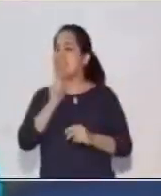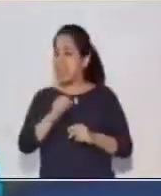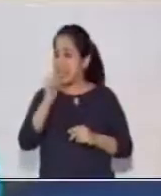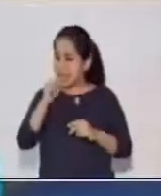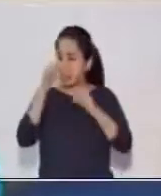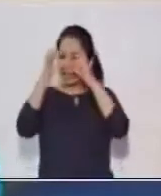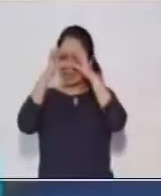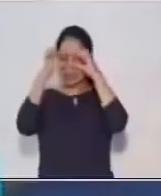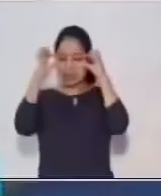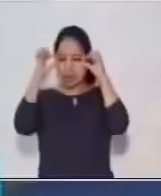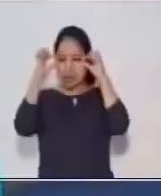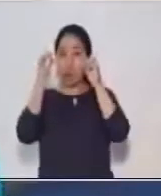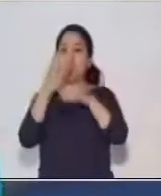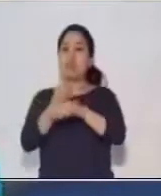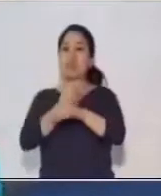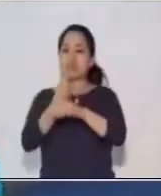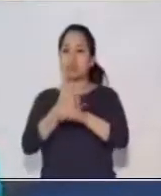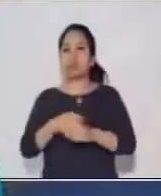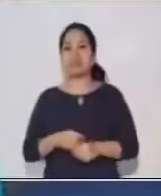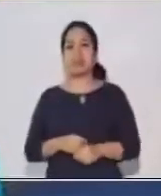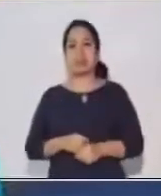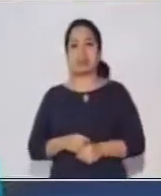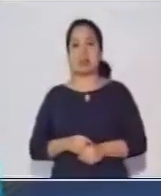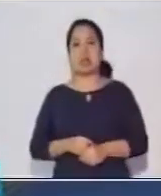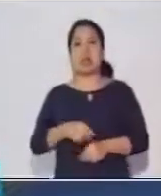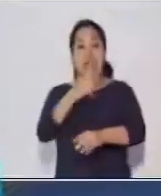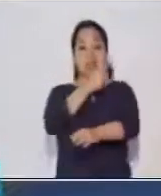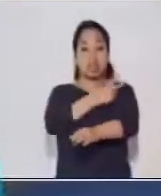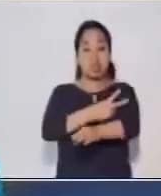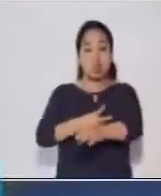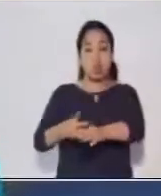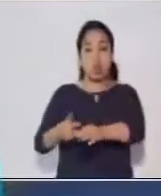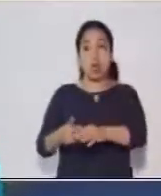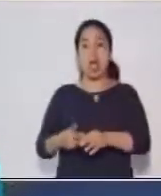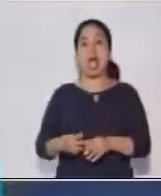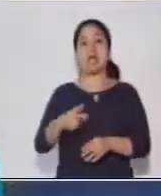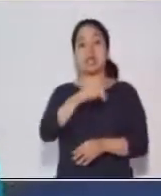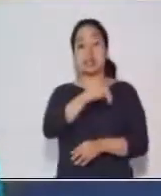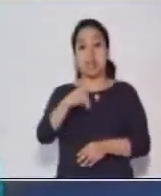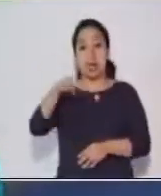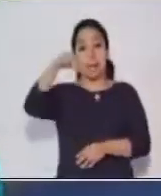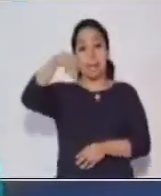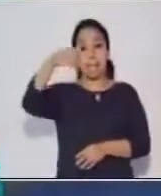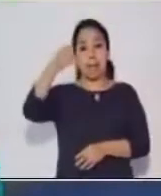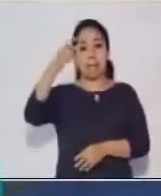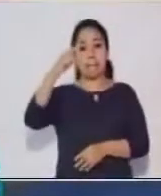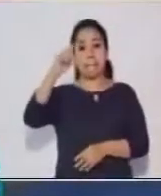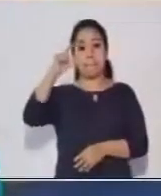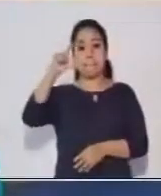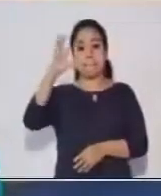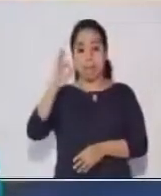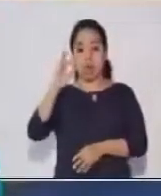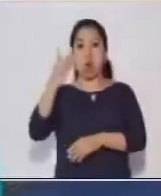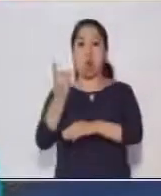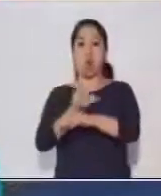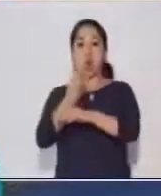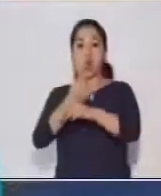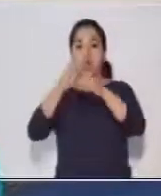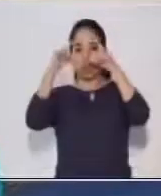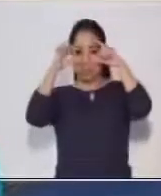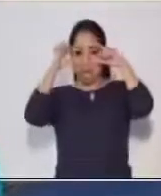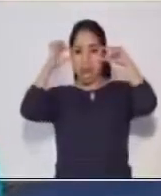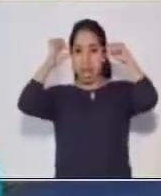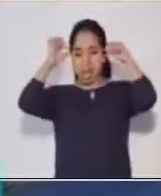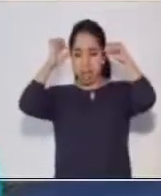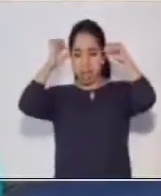Unos lentes. Pues entonces nuestra historia se llama Marco usa lentes. Muy bien. Recuerden que necesito